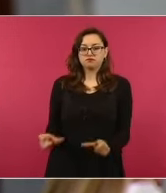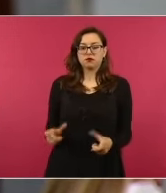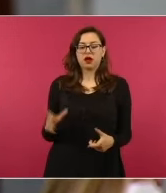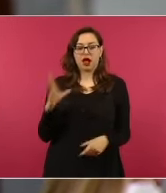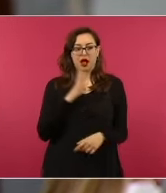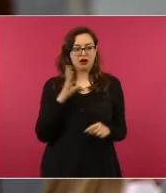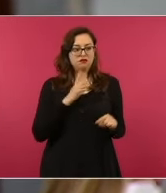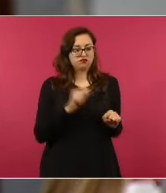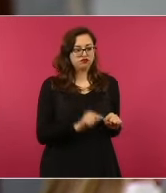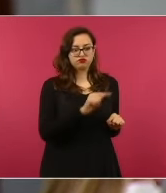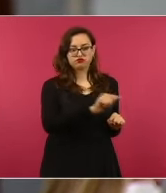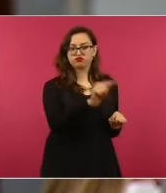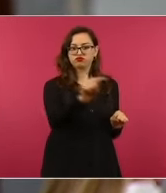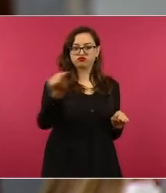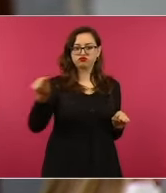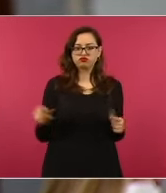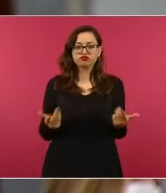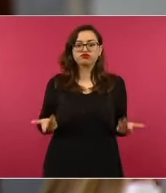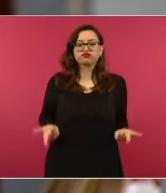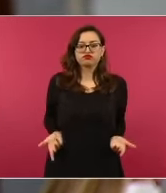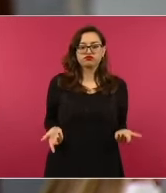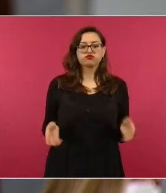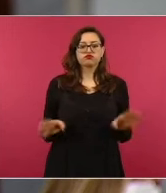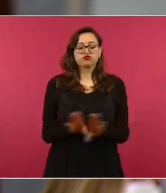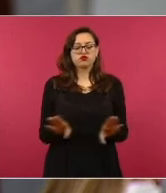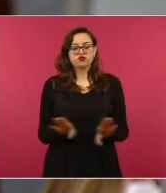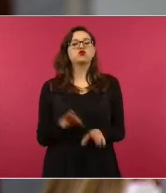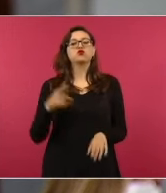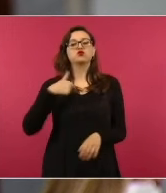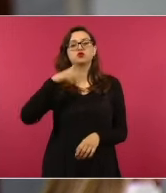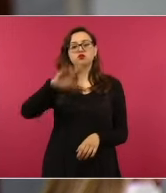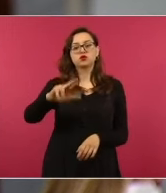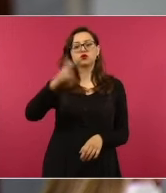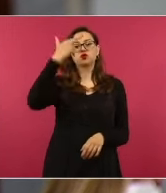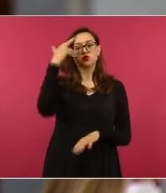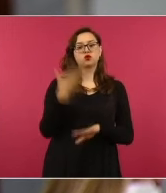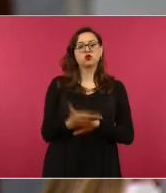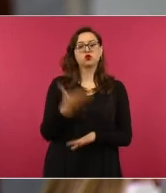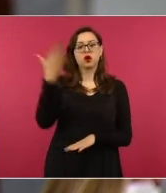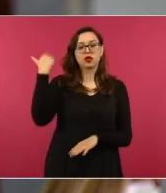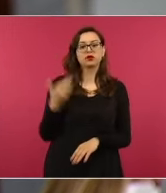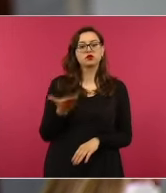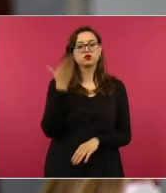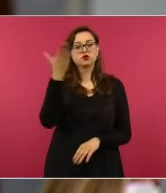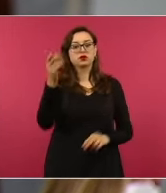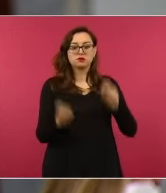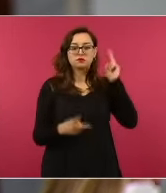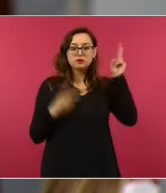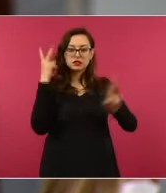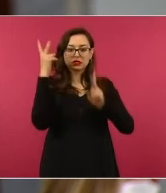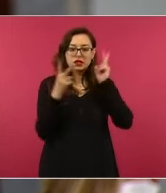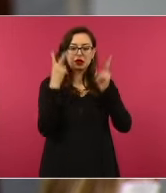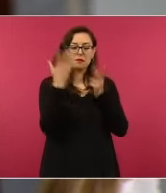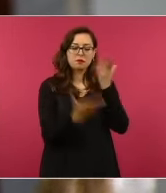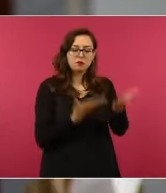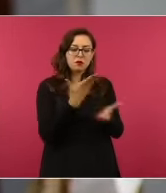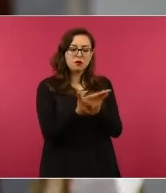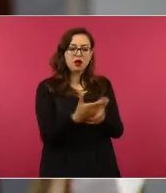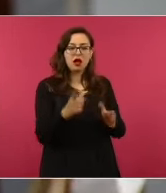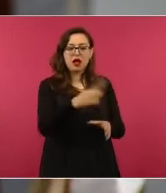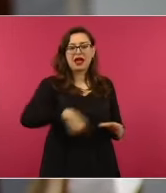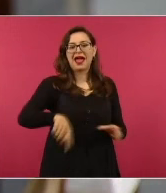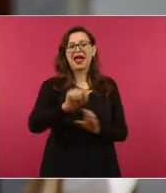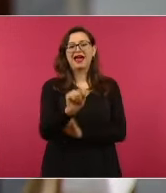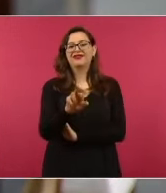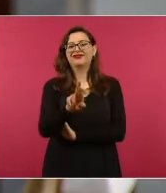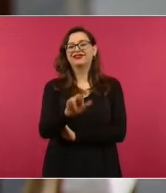Guásimas. Entonces, yo recuerdo que en alguna de las visitas que usted hizo, pues se les planteó ya a la tribu Yaqui